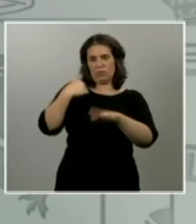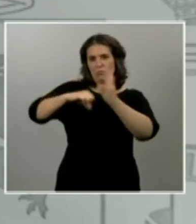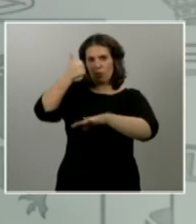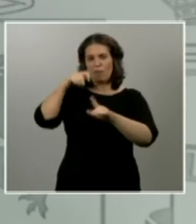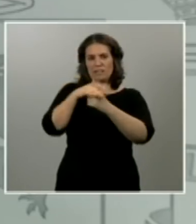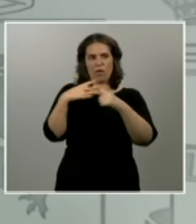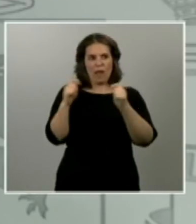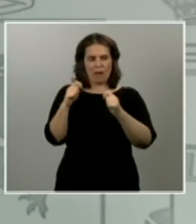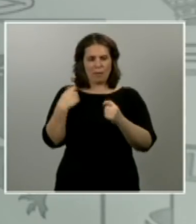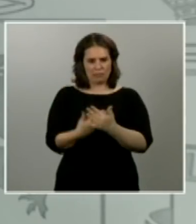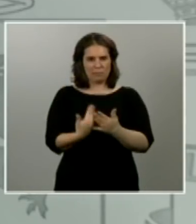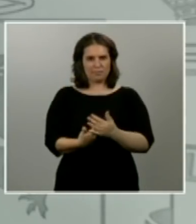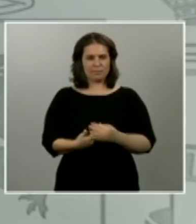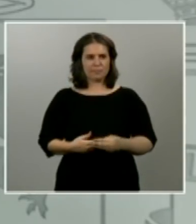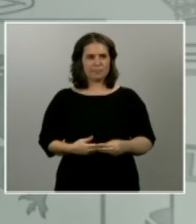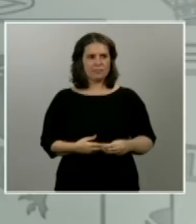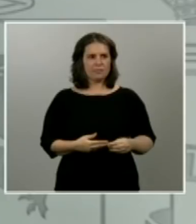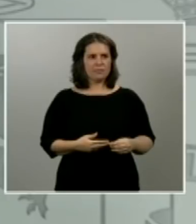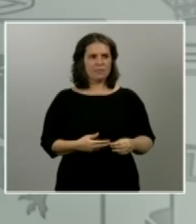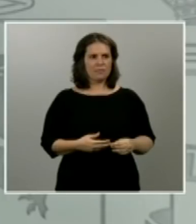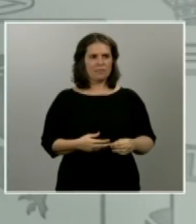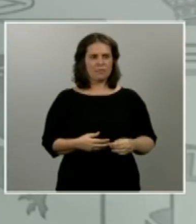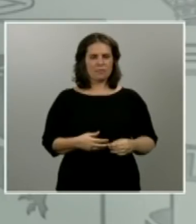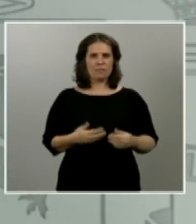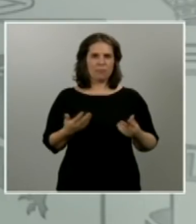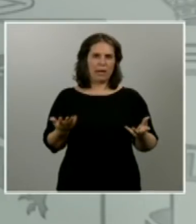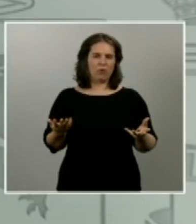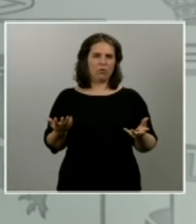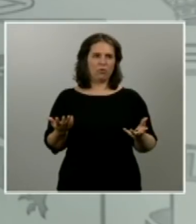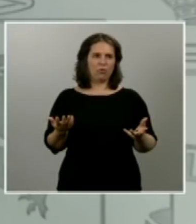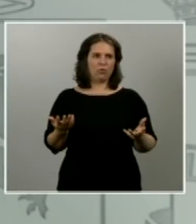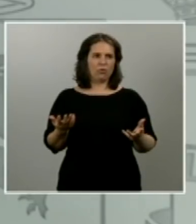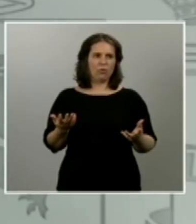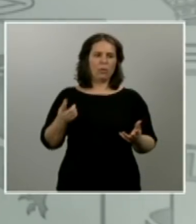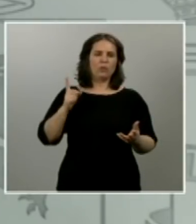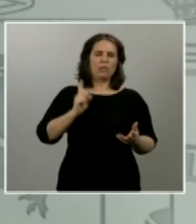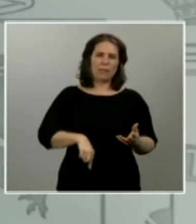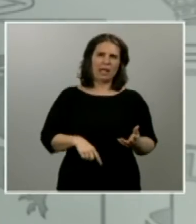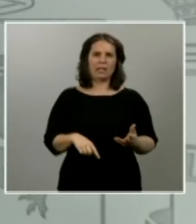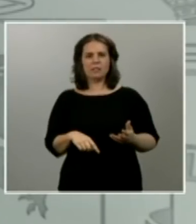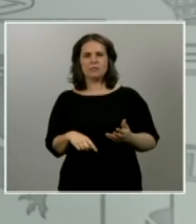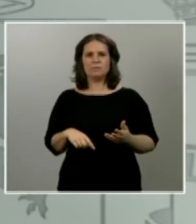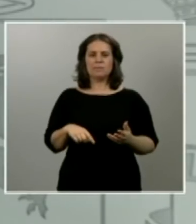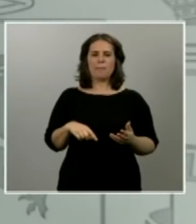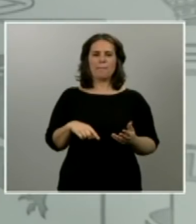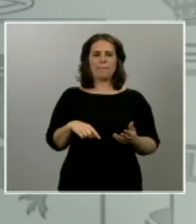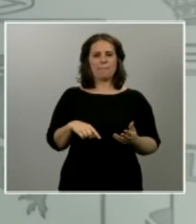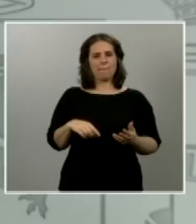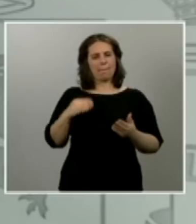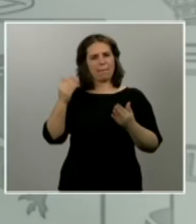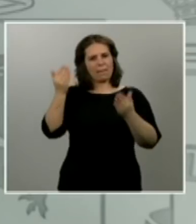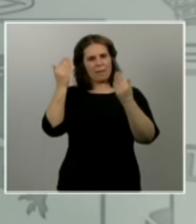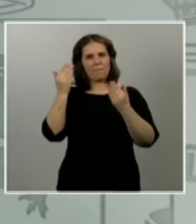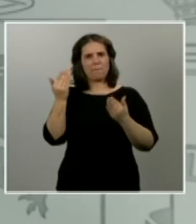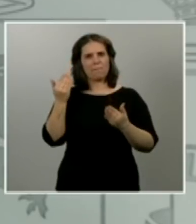pero evidentemente quiero rendir también un tributo junto a ello a la industria